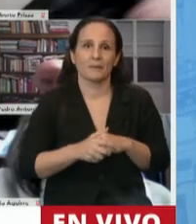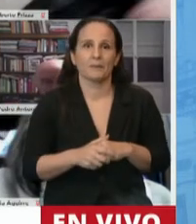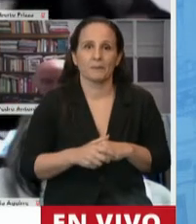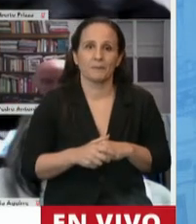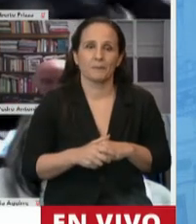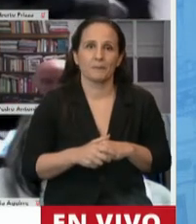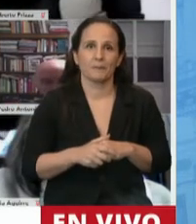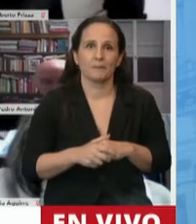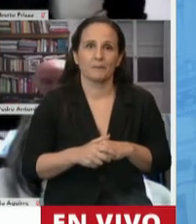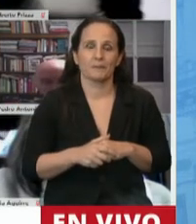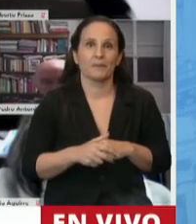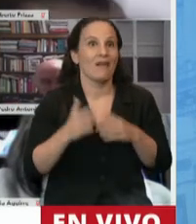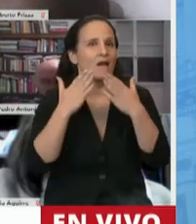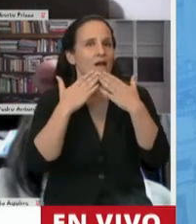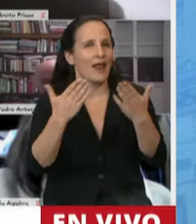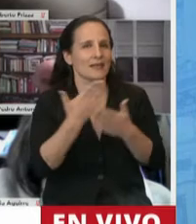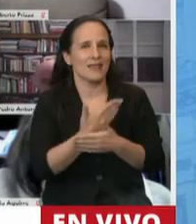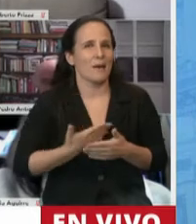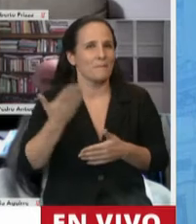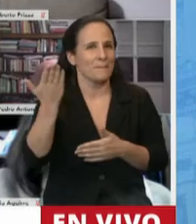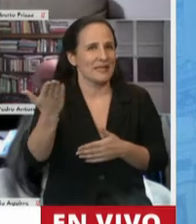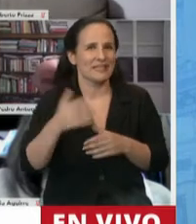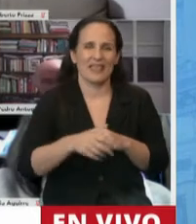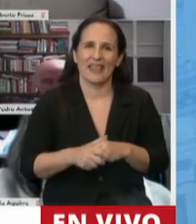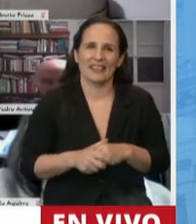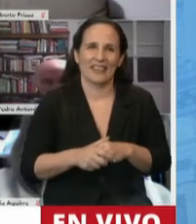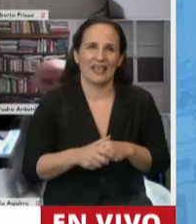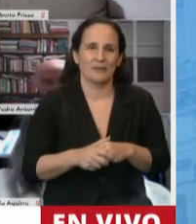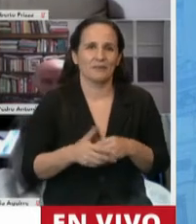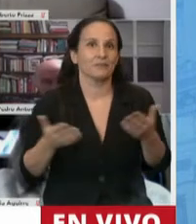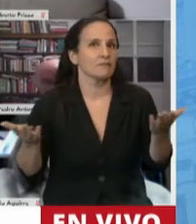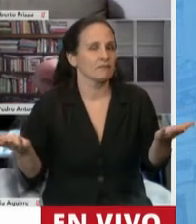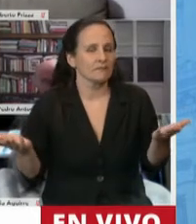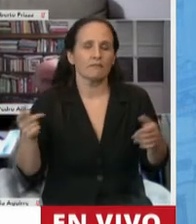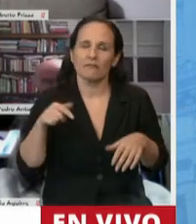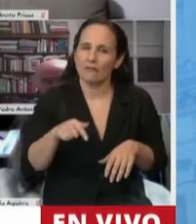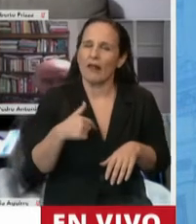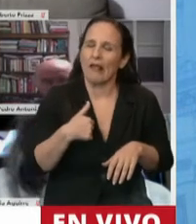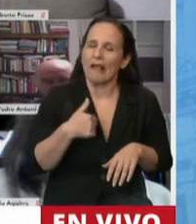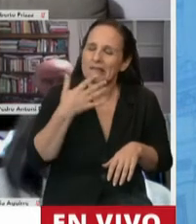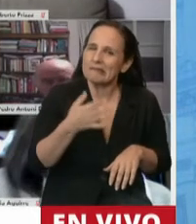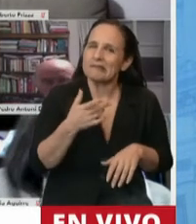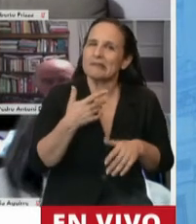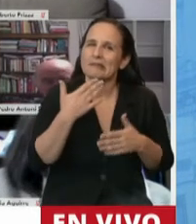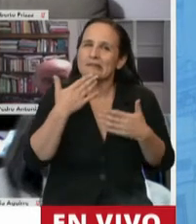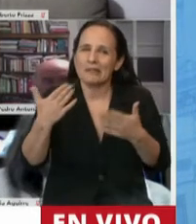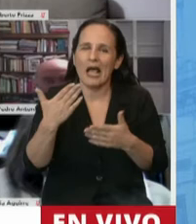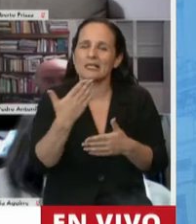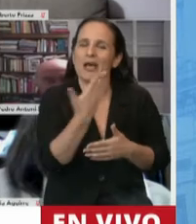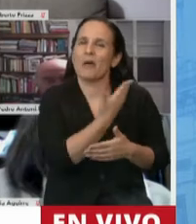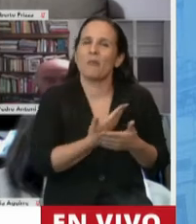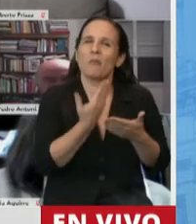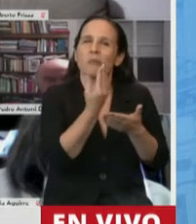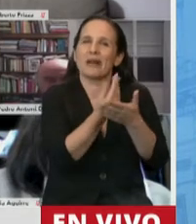Gracias, señor presidente. Déjeme un pequeño momento para agradecerle a la presidenta de la